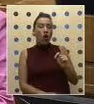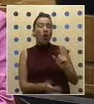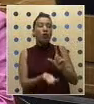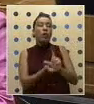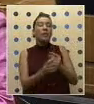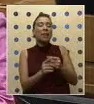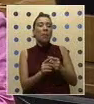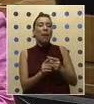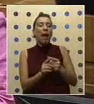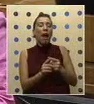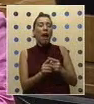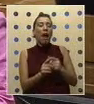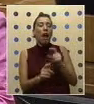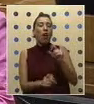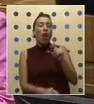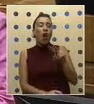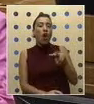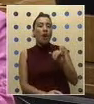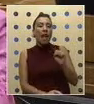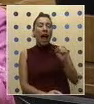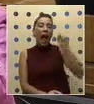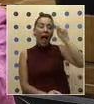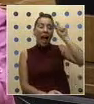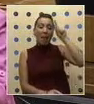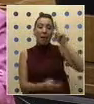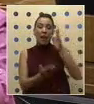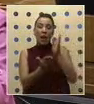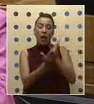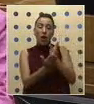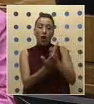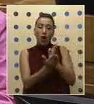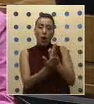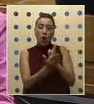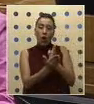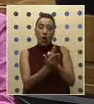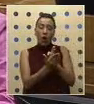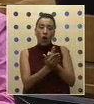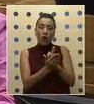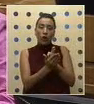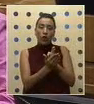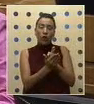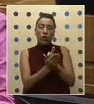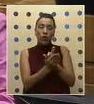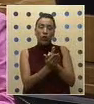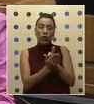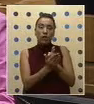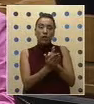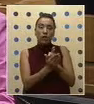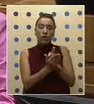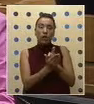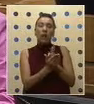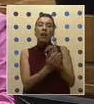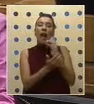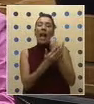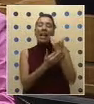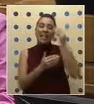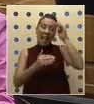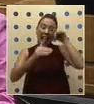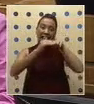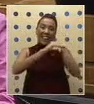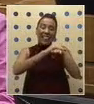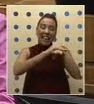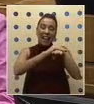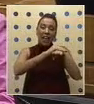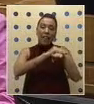alemana, donde un colegio que recoge niñas internadas, enviadas